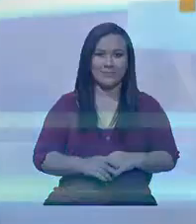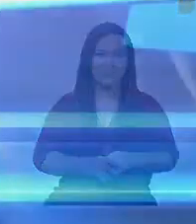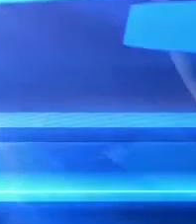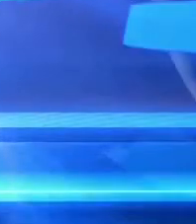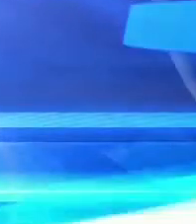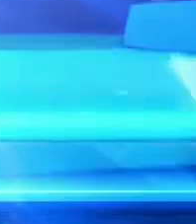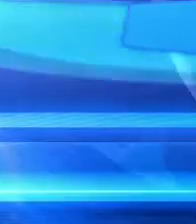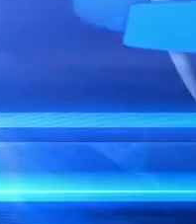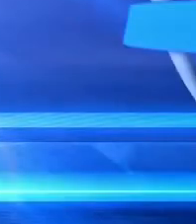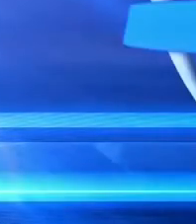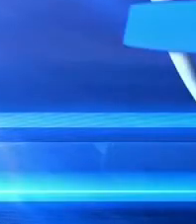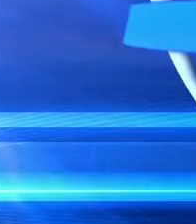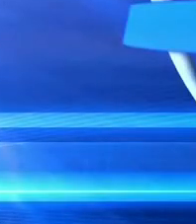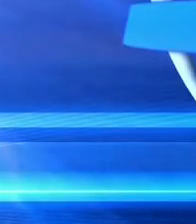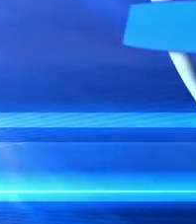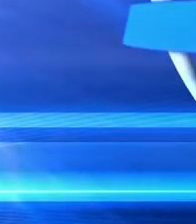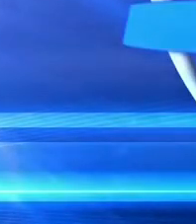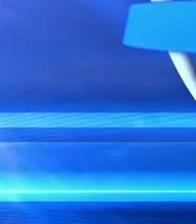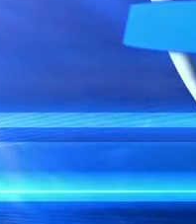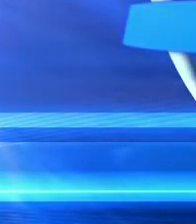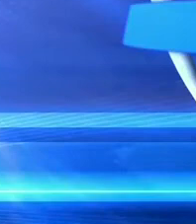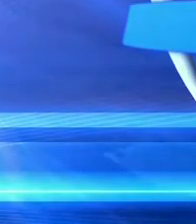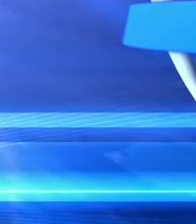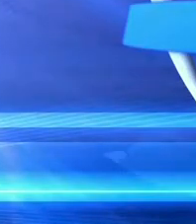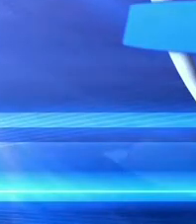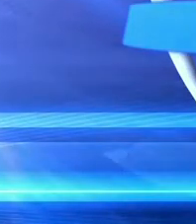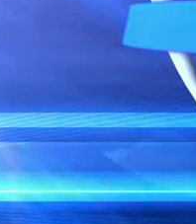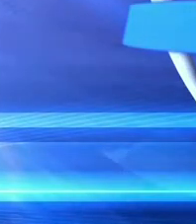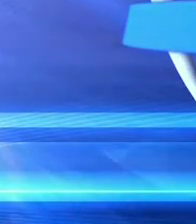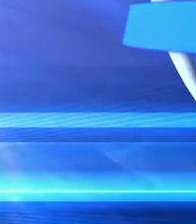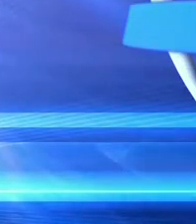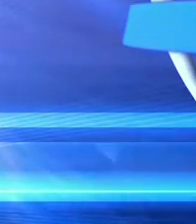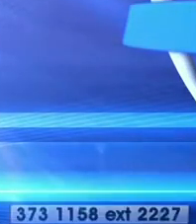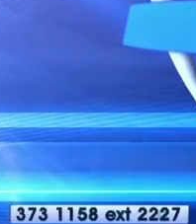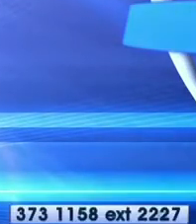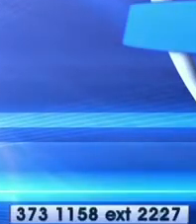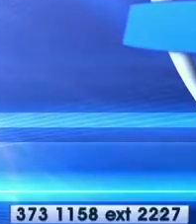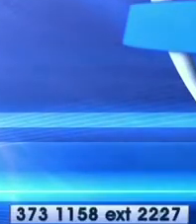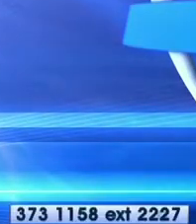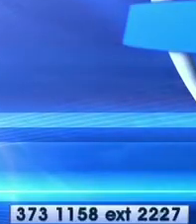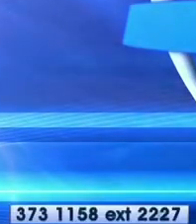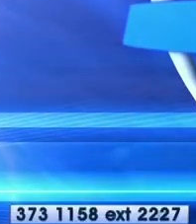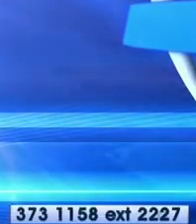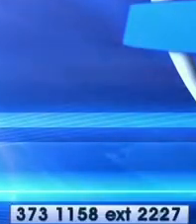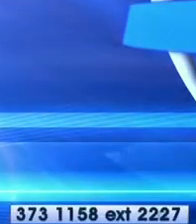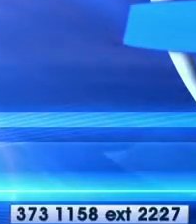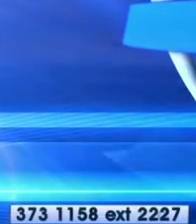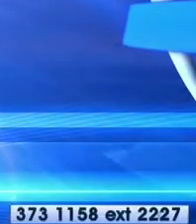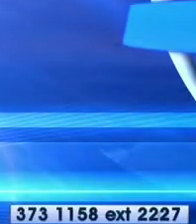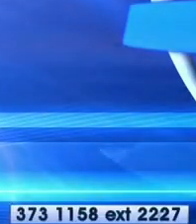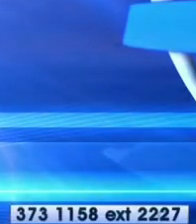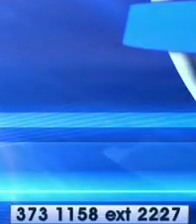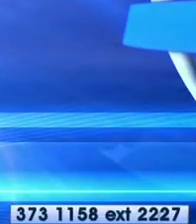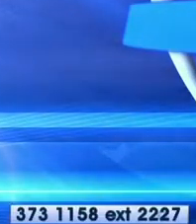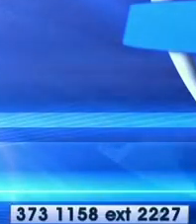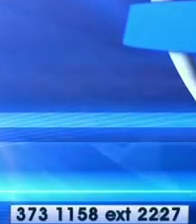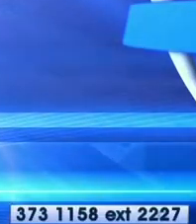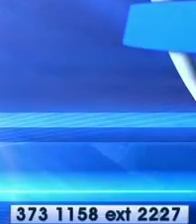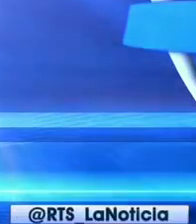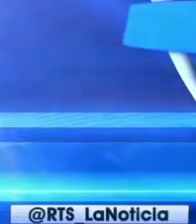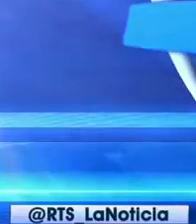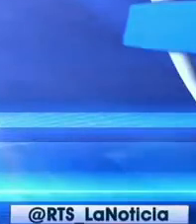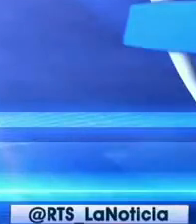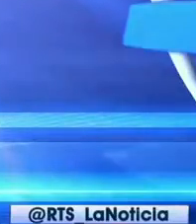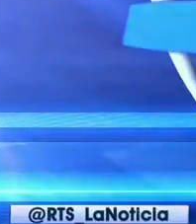La noticia siempre en la comunidad, en la mañana y en la noche a nivel nacional.